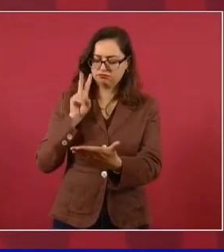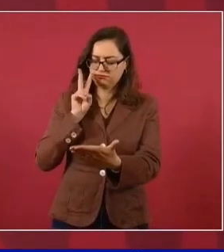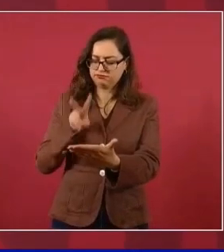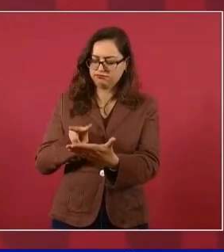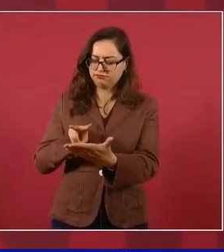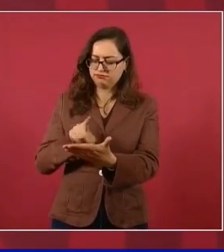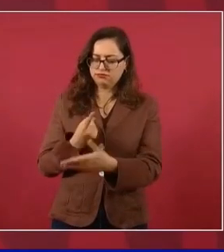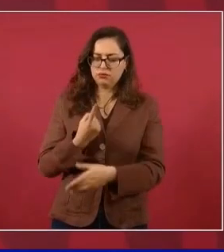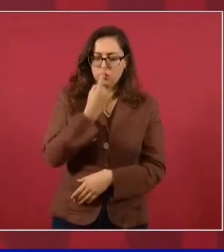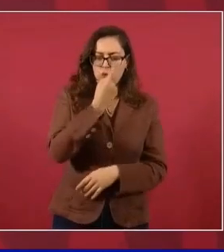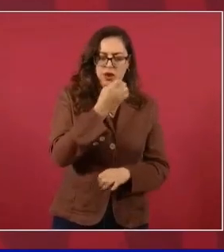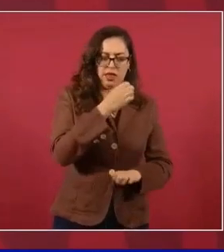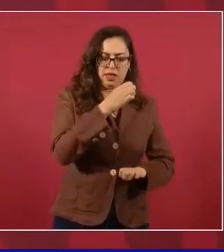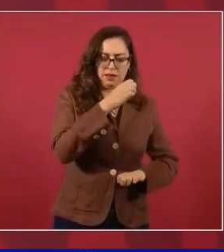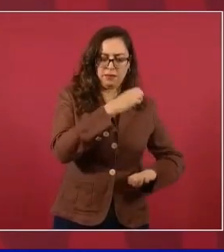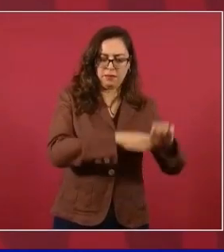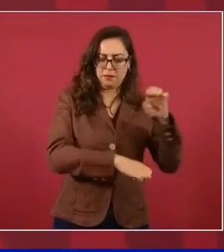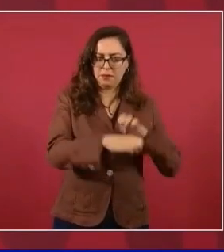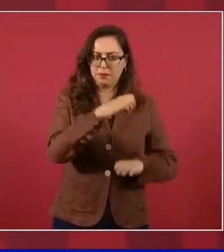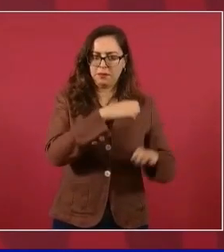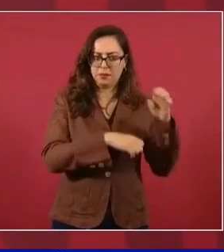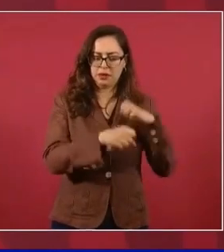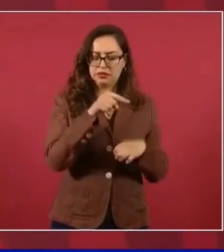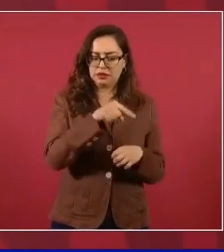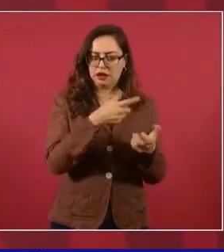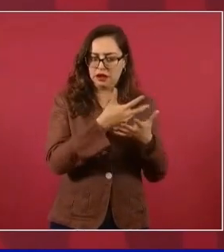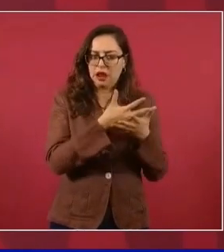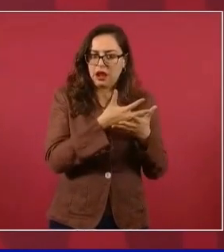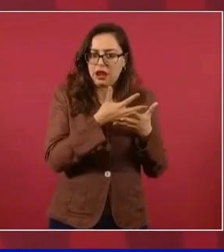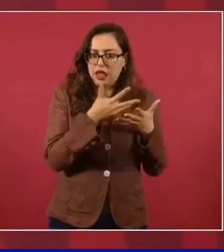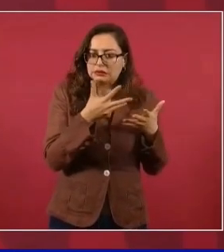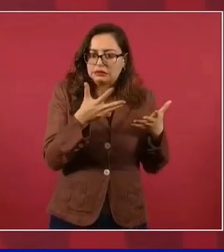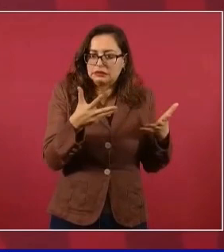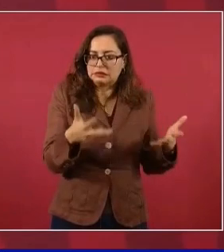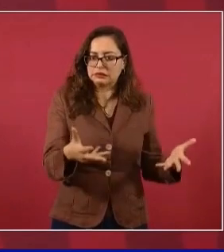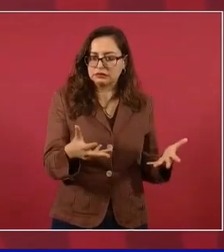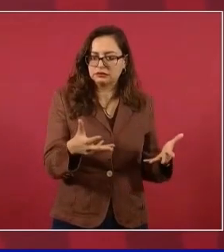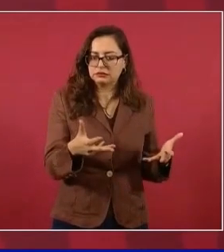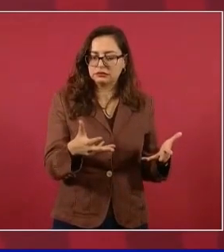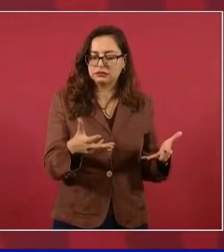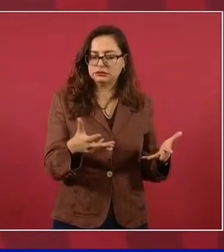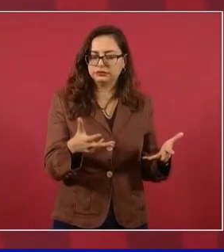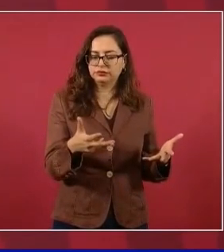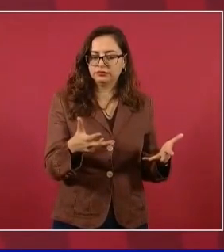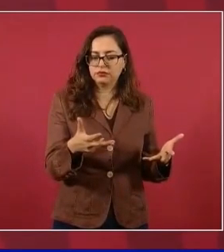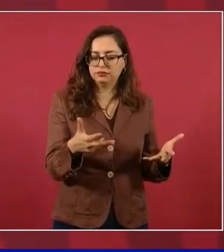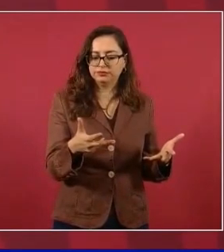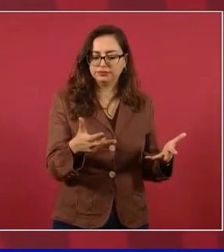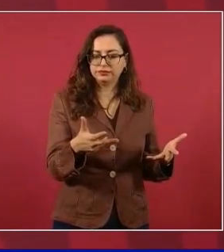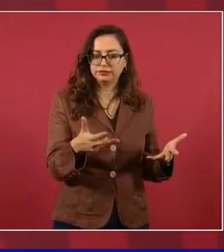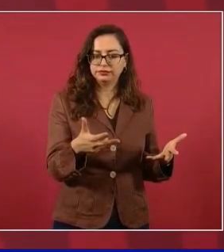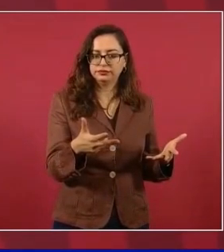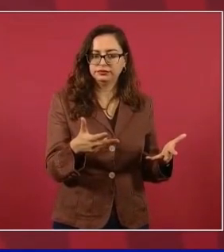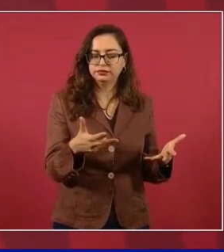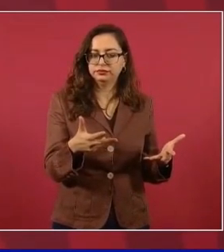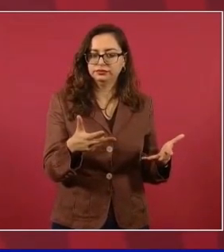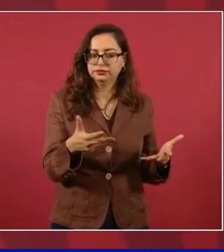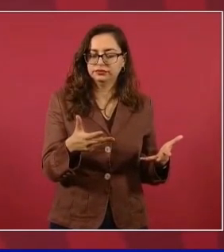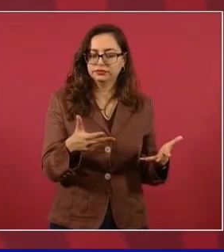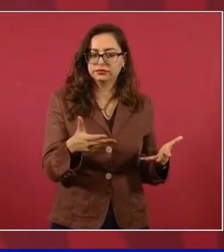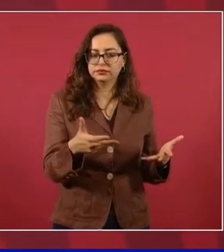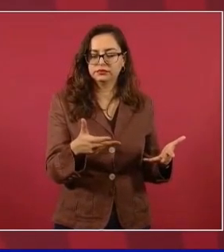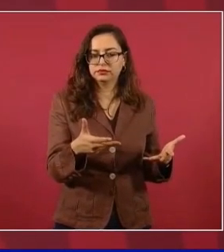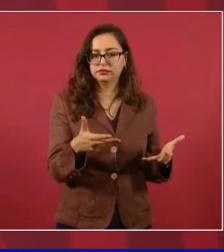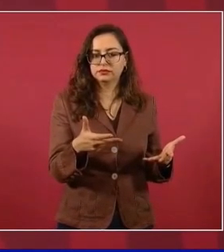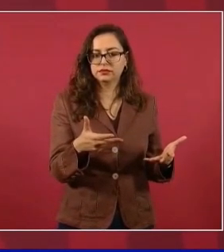muy importante, la más importante del gobierno de